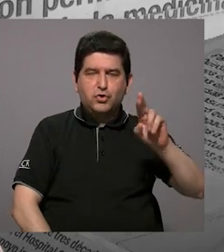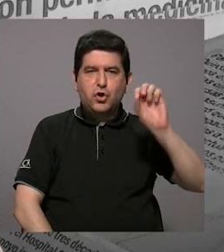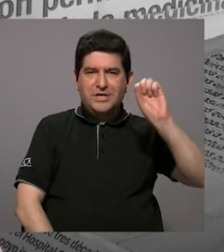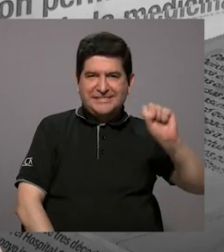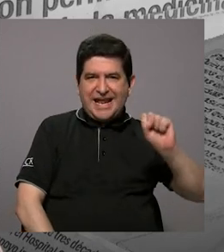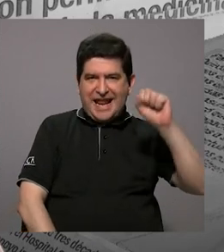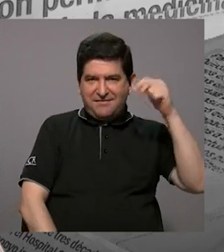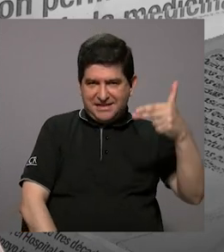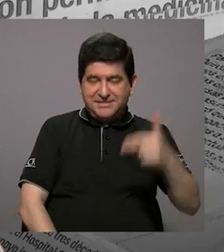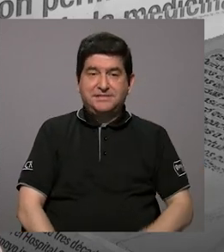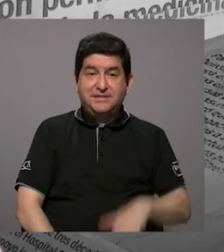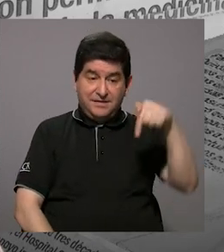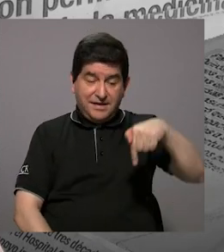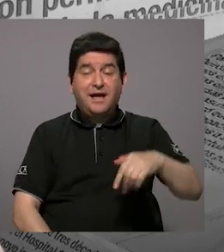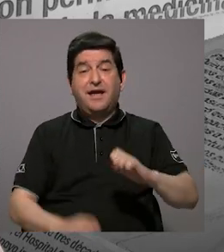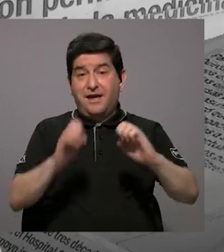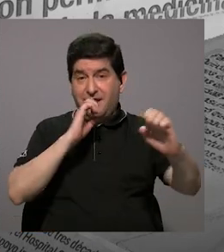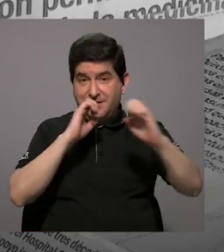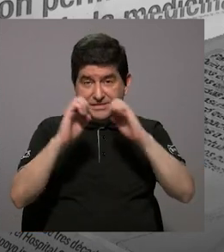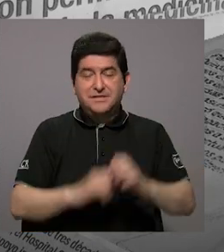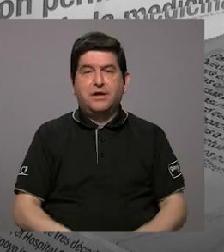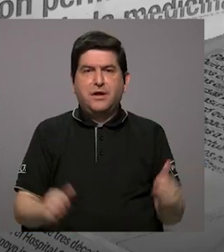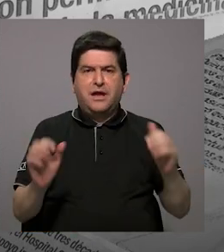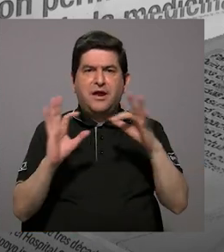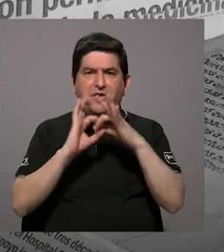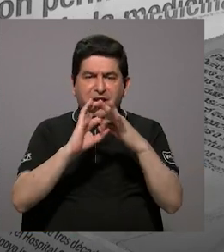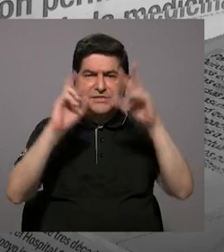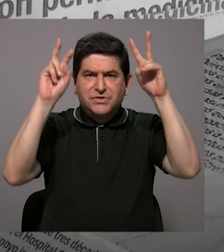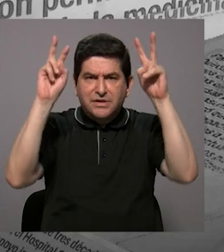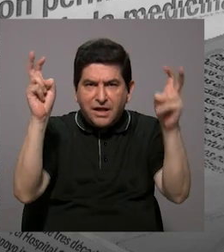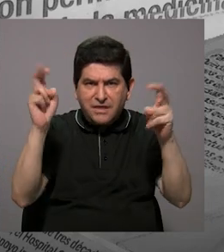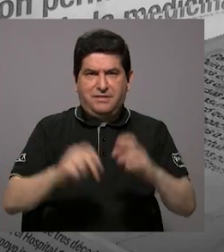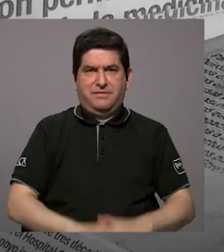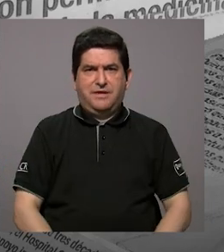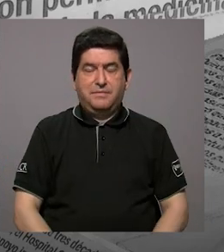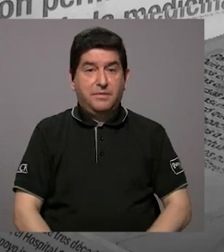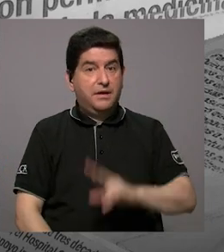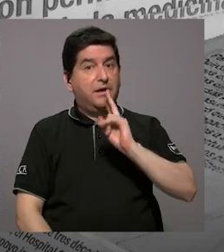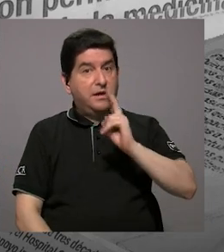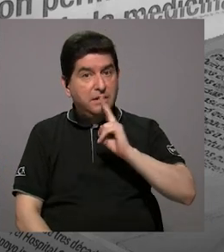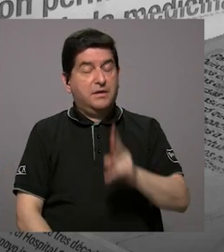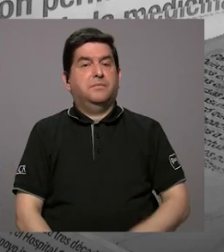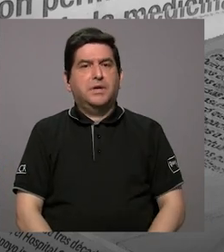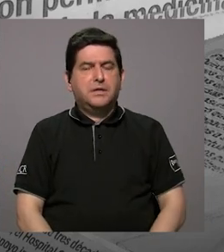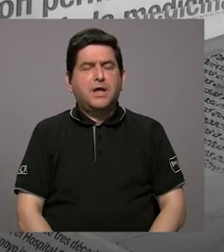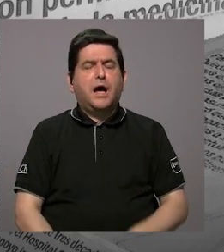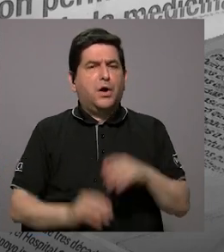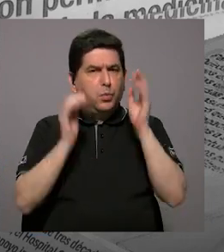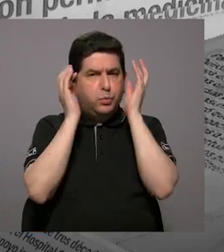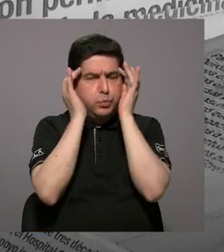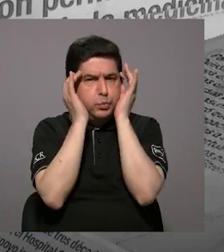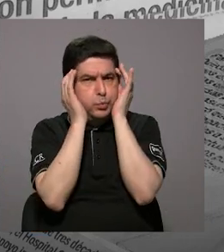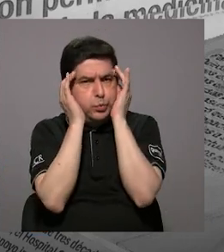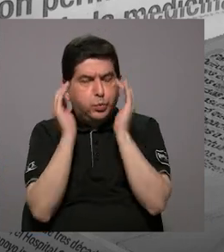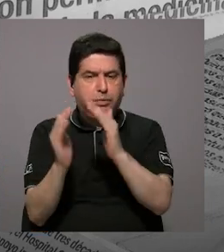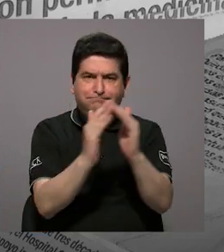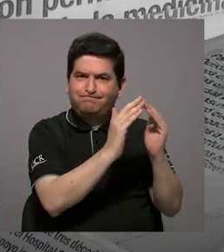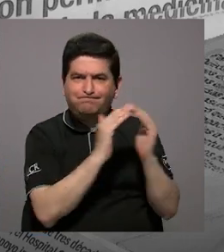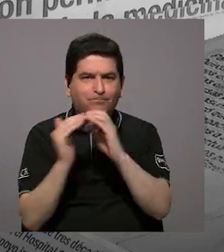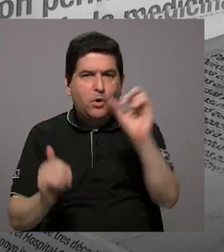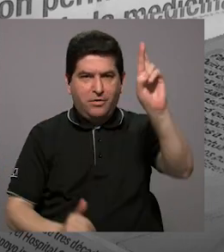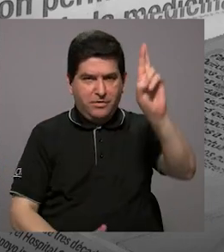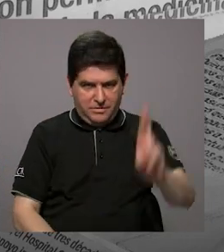Sanabria Chinchilla. Y esta ha sido la entrevista sobre este tema que en realidad tuvo muy